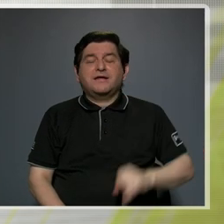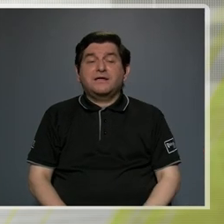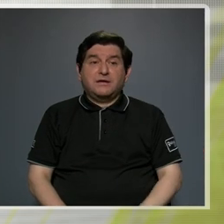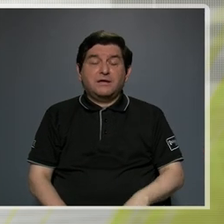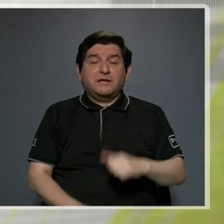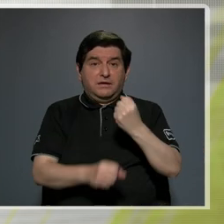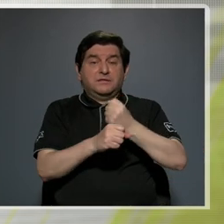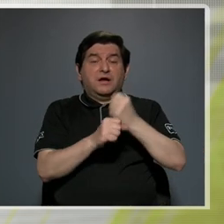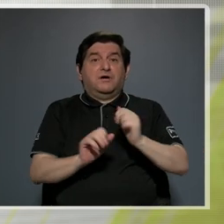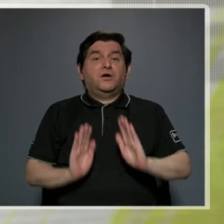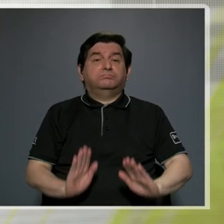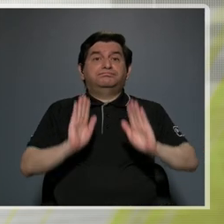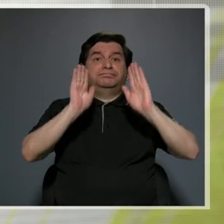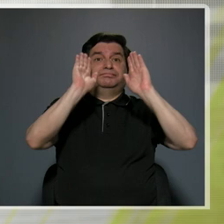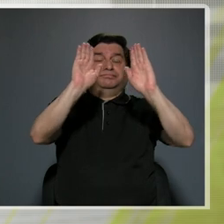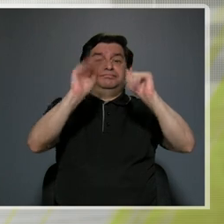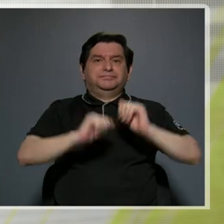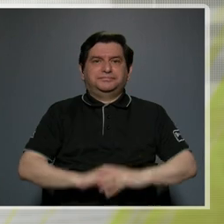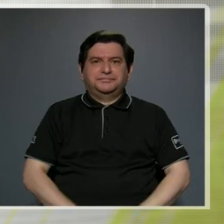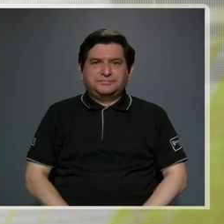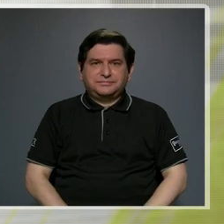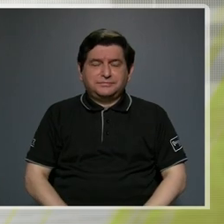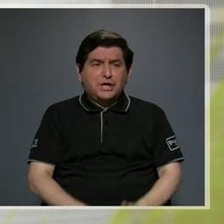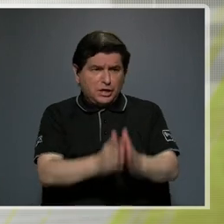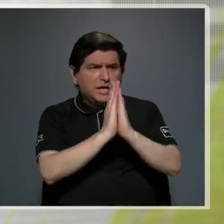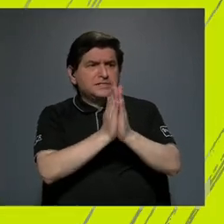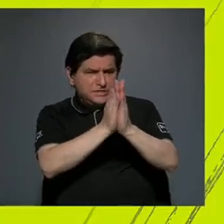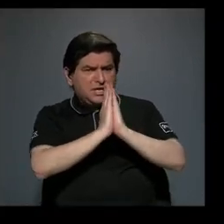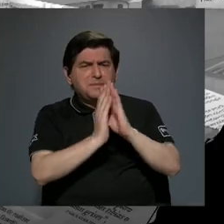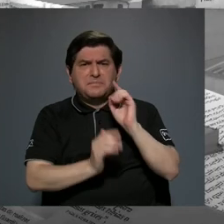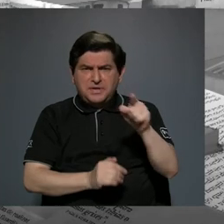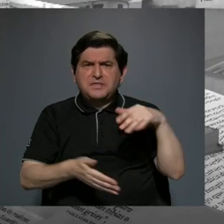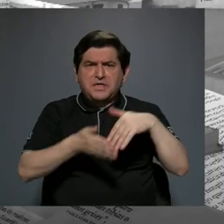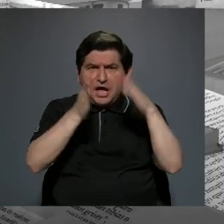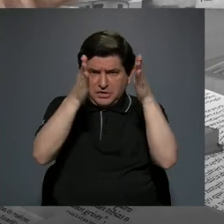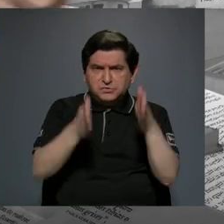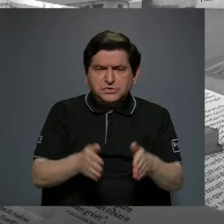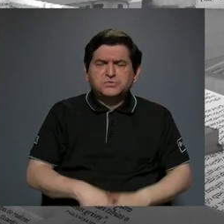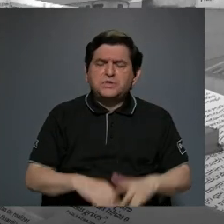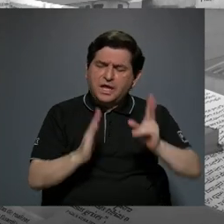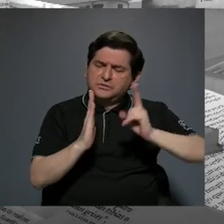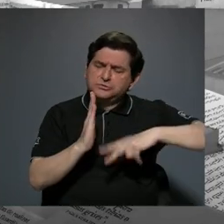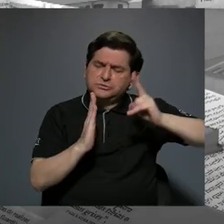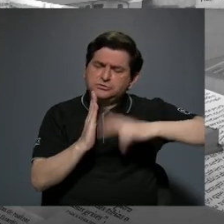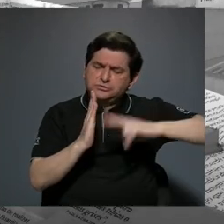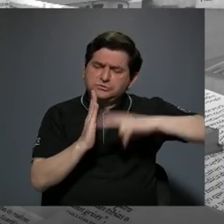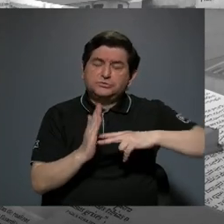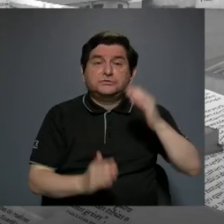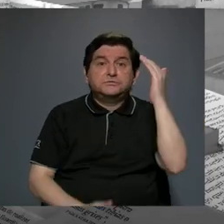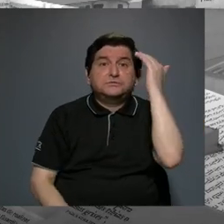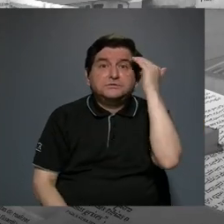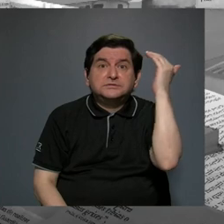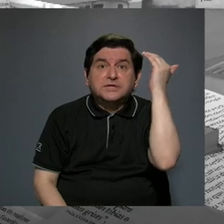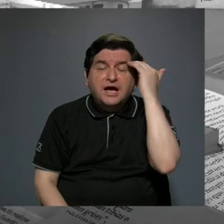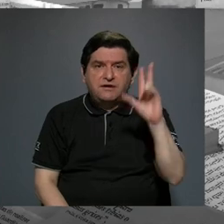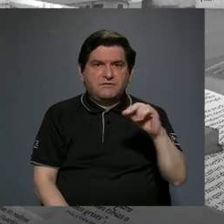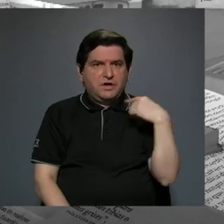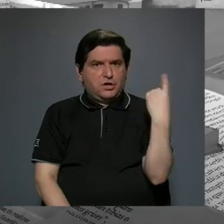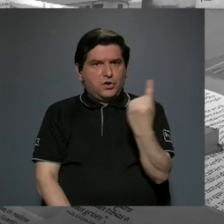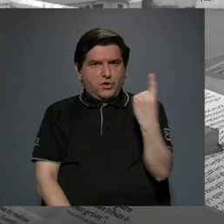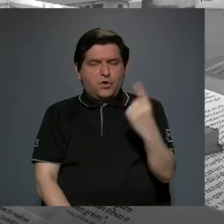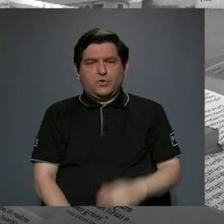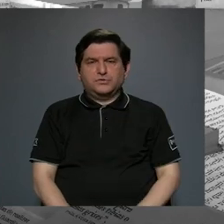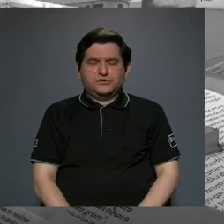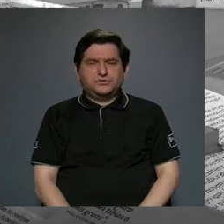una gran obra que se le pide a muchos estudiantes que la lean para que conozcan no solamente la